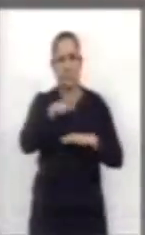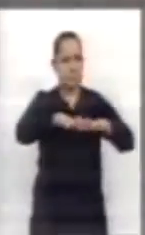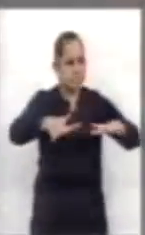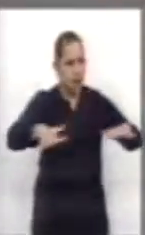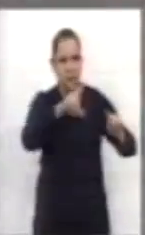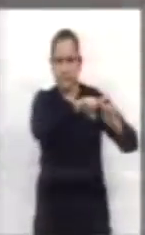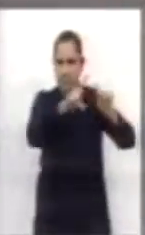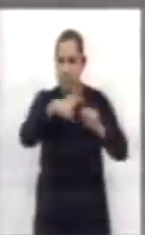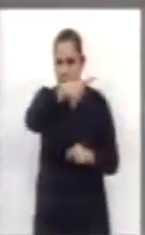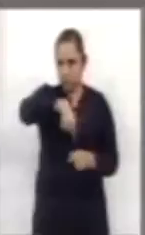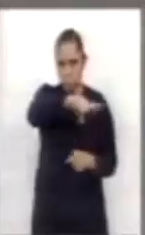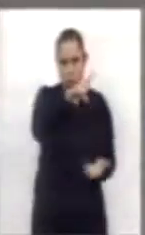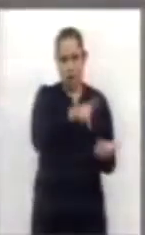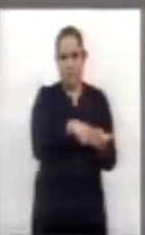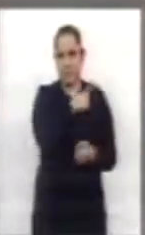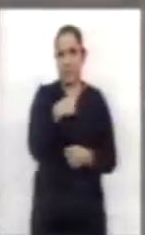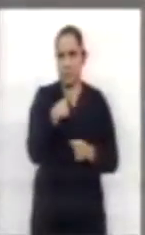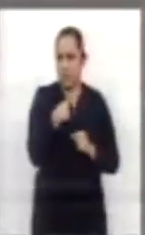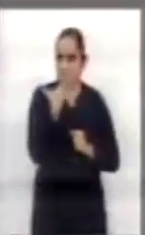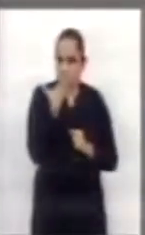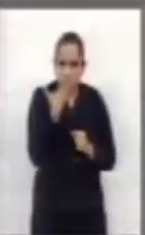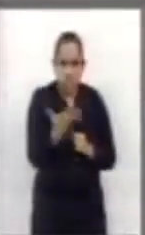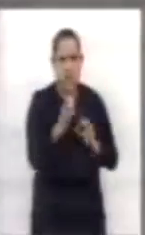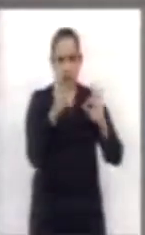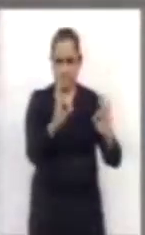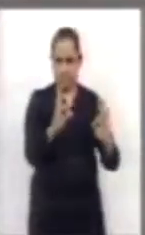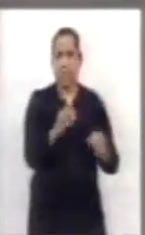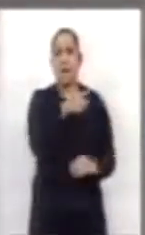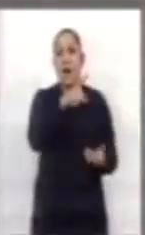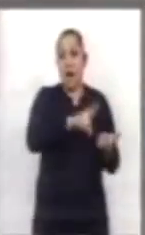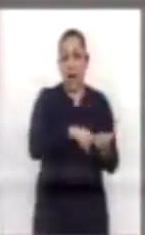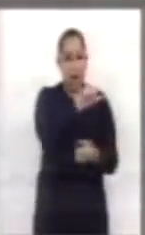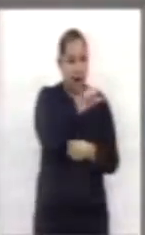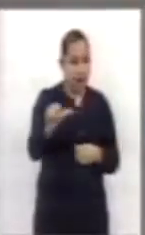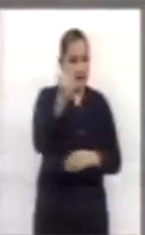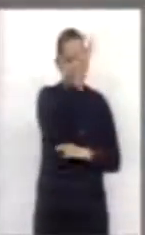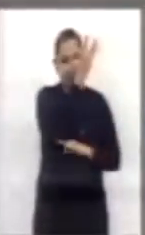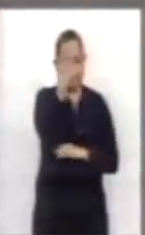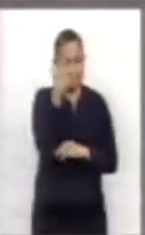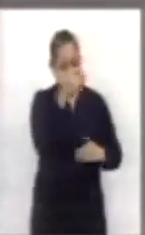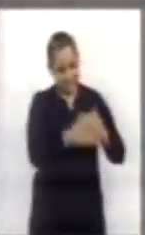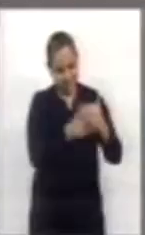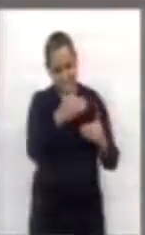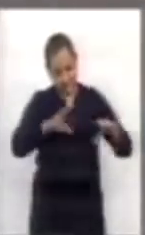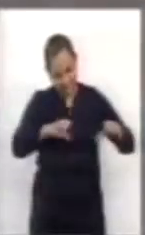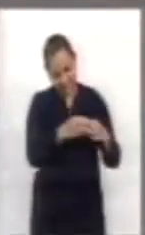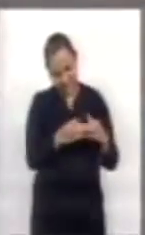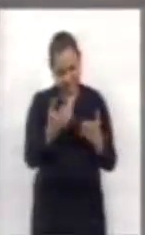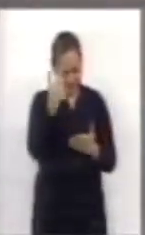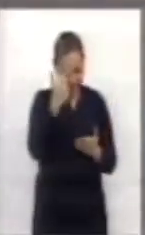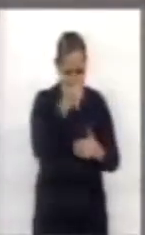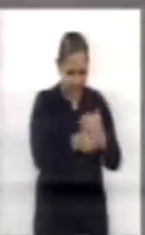a conservar, perdón, el ejemplo de ayudar a conservar el equilibrio ecológico con acciones que del mismo modo incluyan la